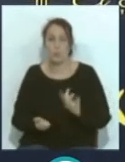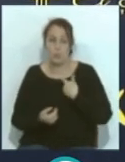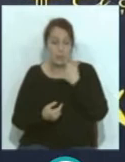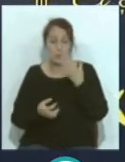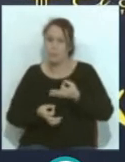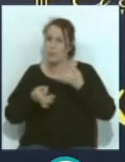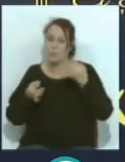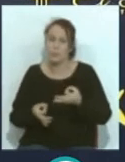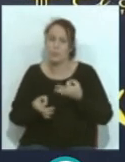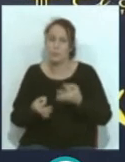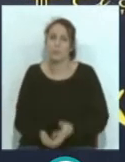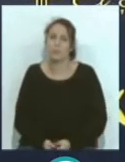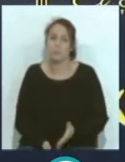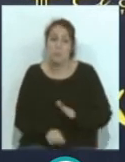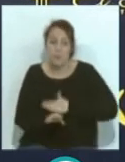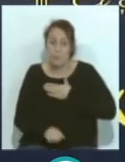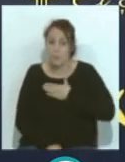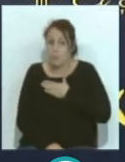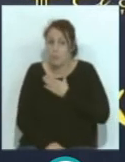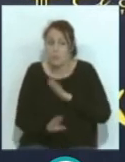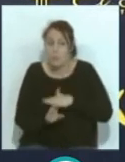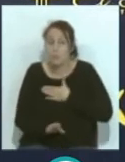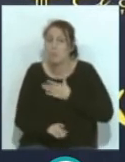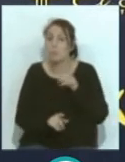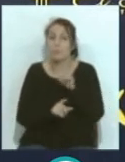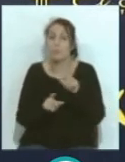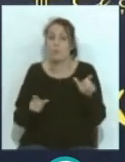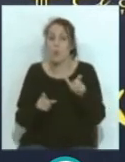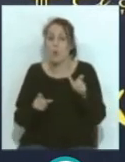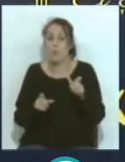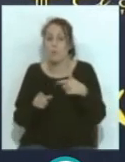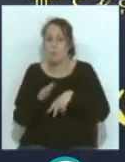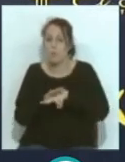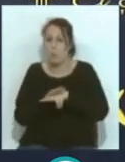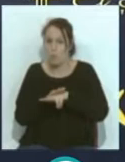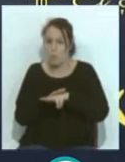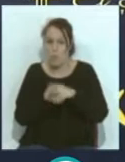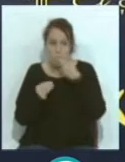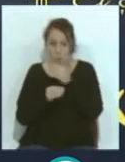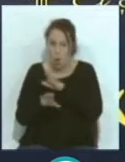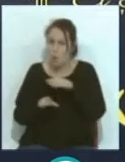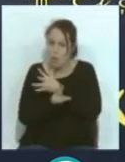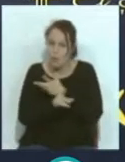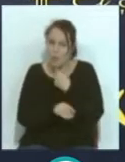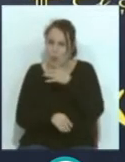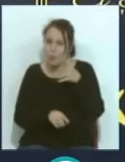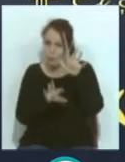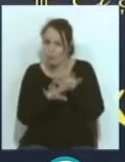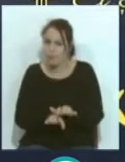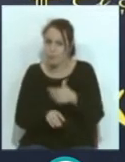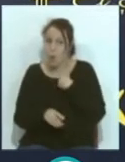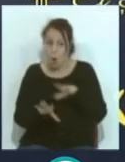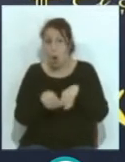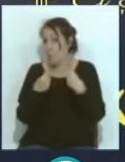siempre lo digo, para mí, para mí, personalmente lo mejor del fútbol son los jugadores, porque los conozco y porque convivo con